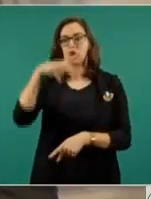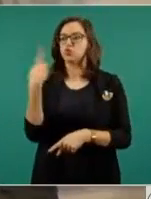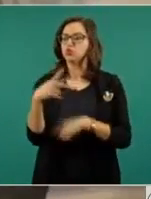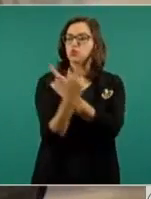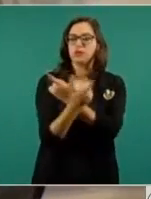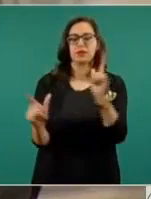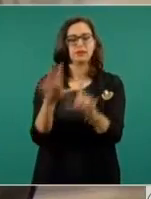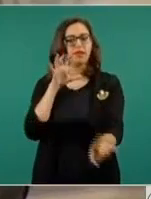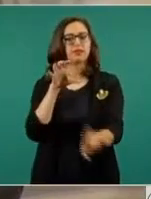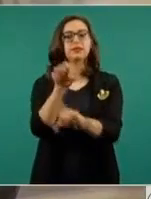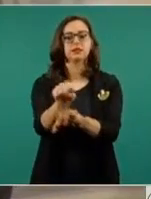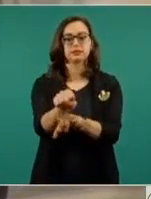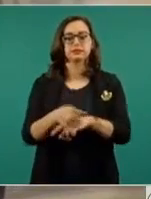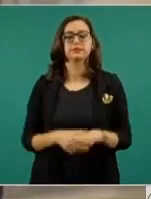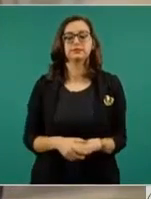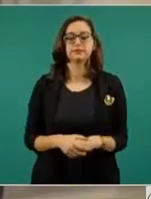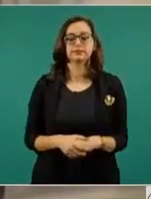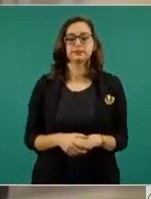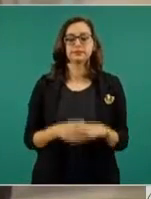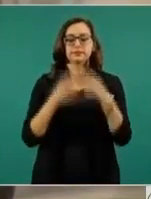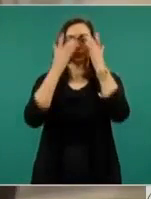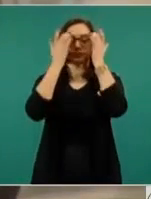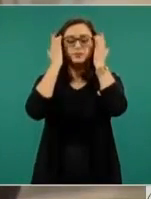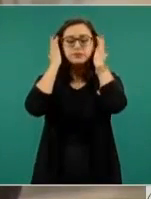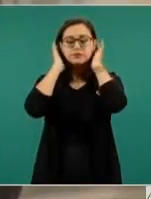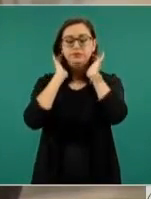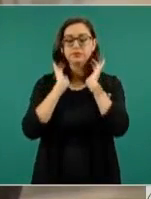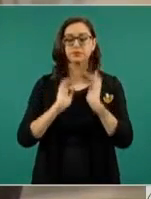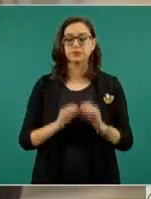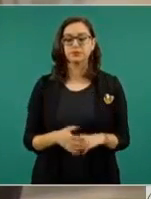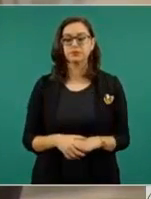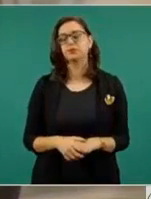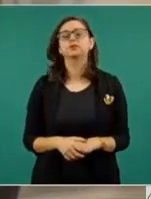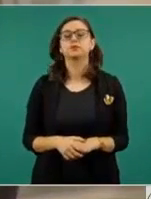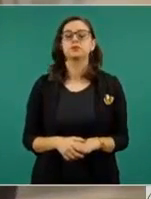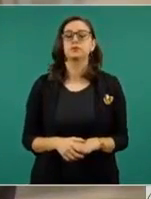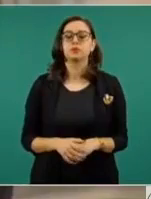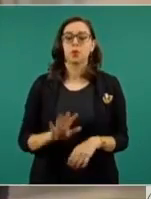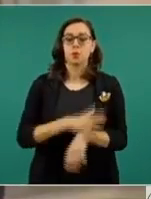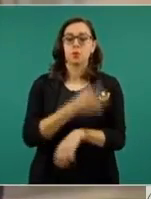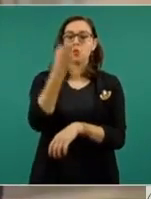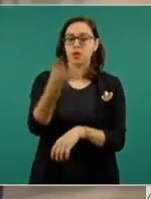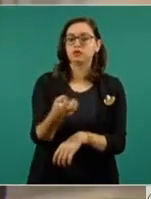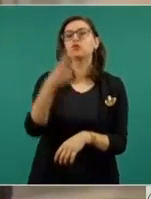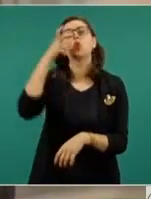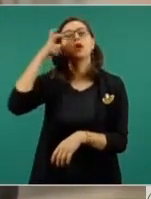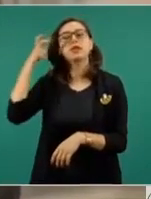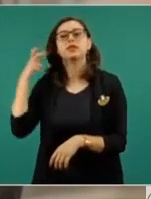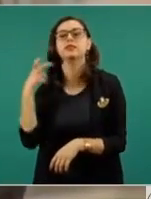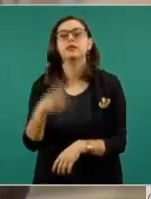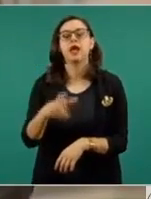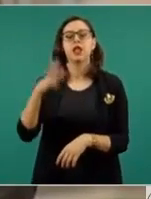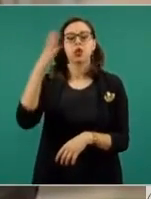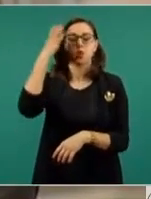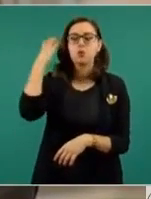Por ello, además de Hidalgo, Morelos y Guerrero, es justo reconocer también a valientes